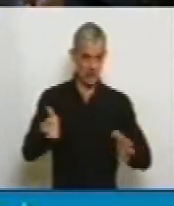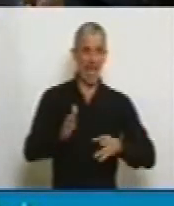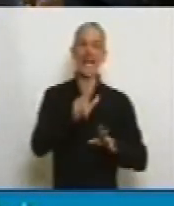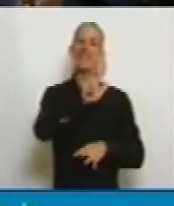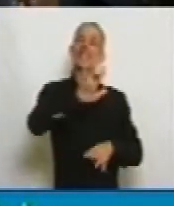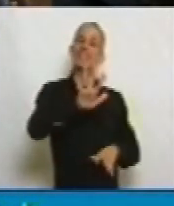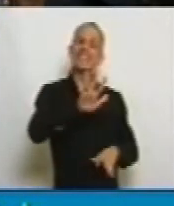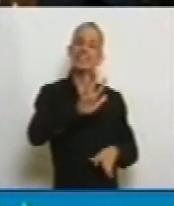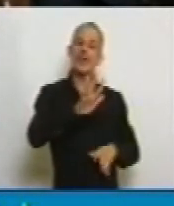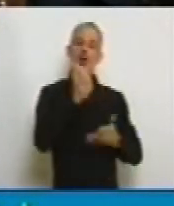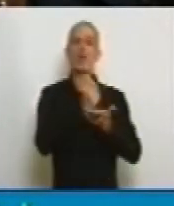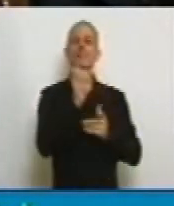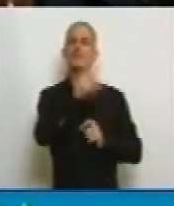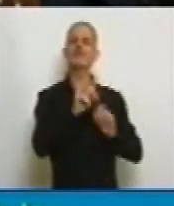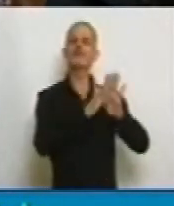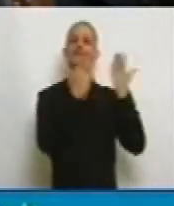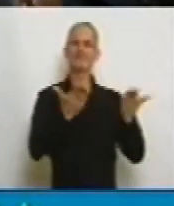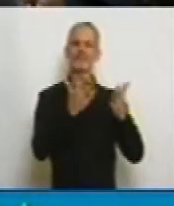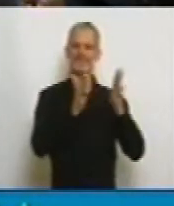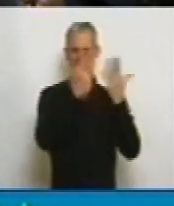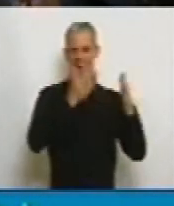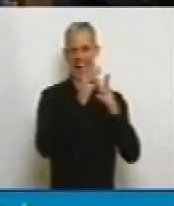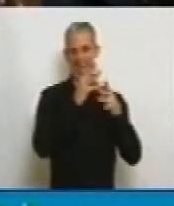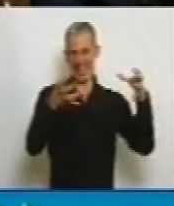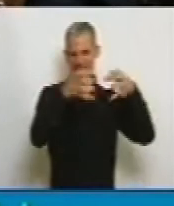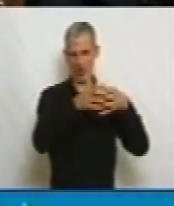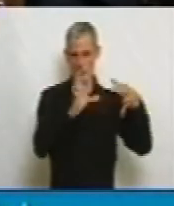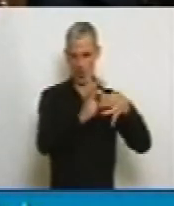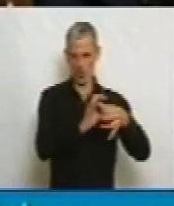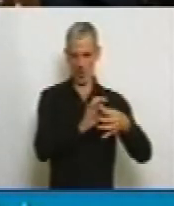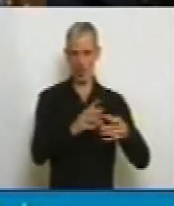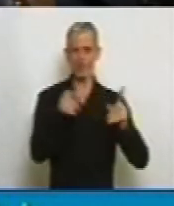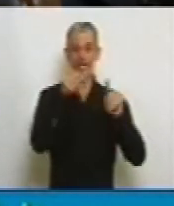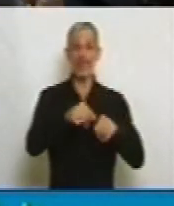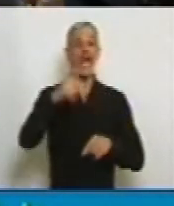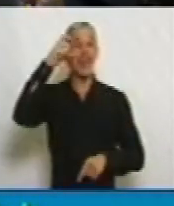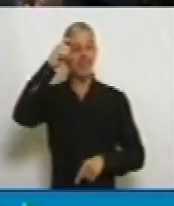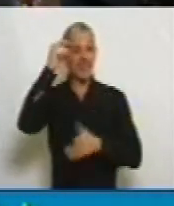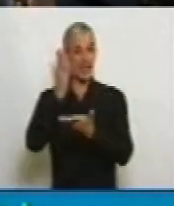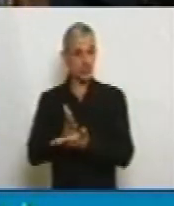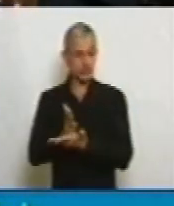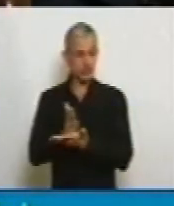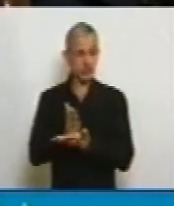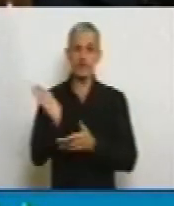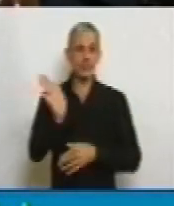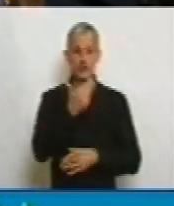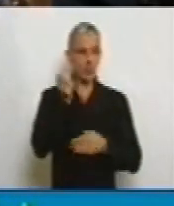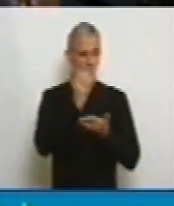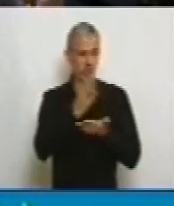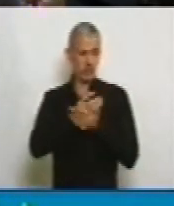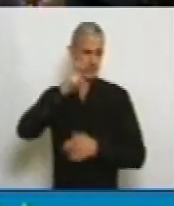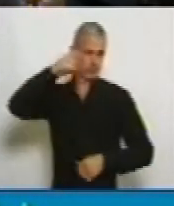35 han correspondido al grupo Clarín, 10 sanciones, todas ellas han sido